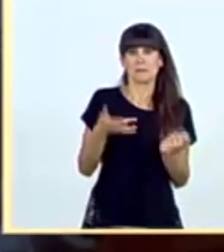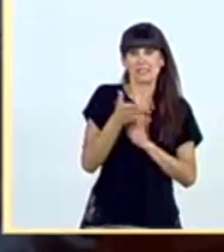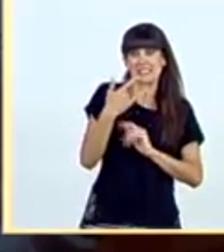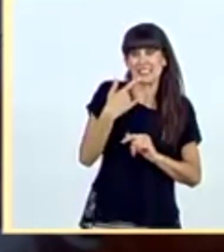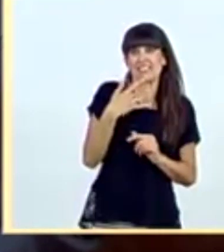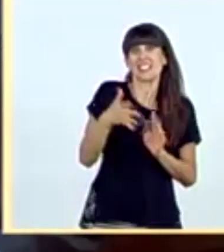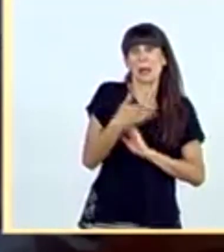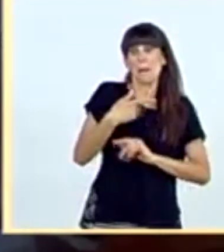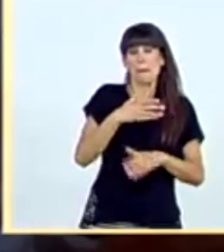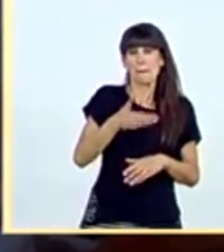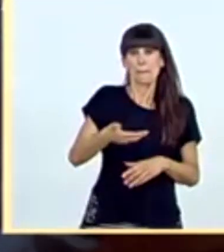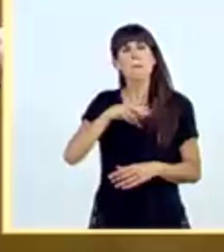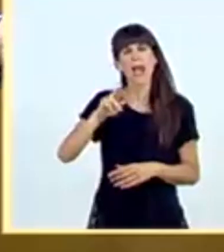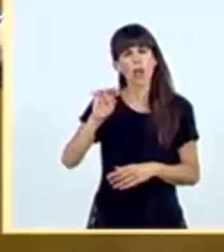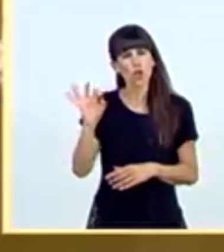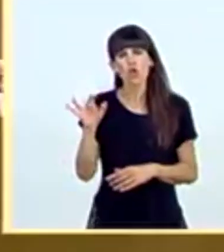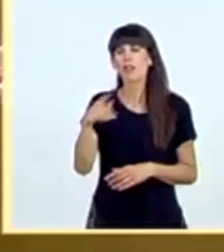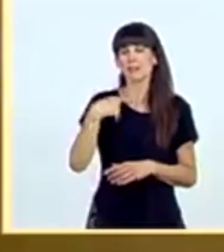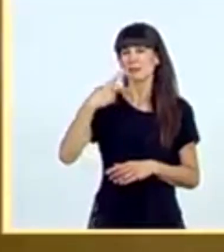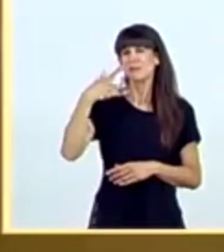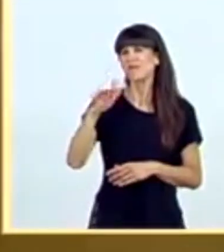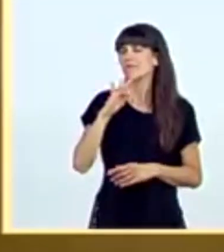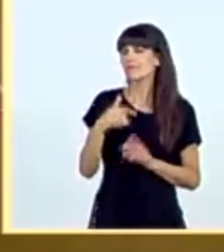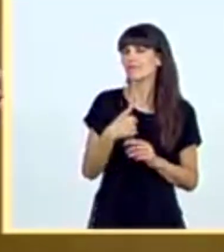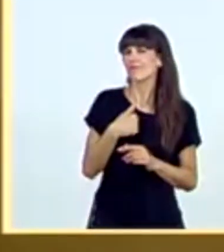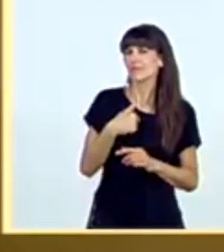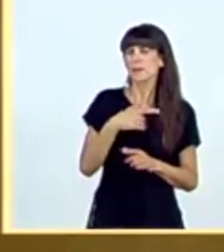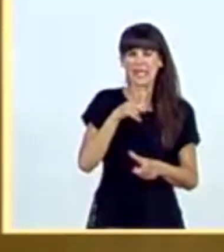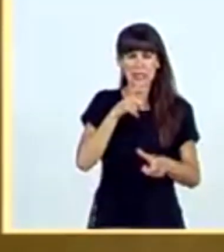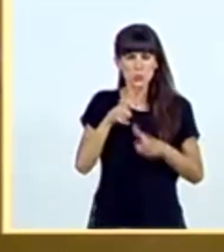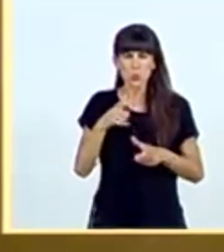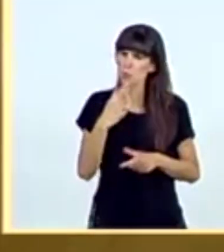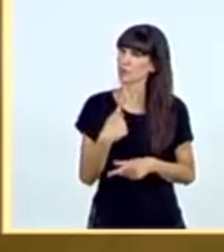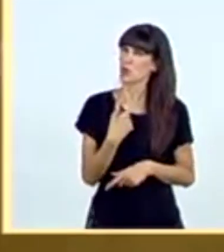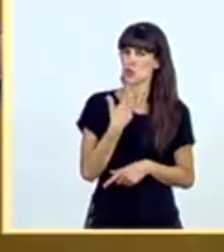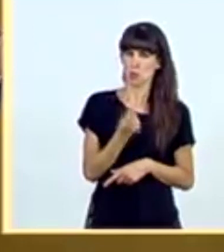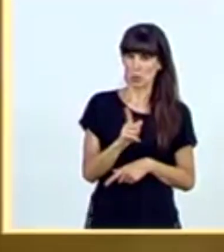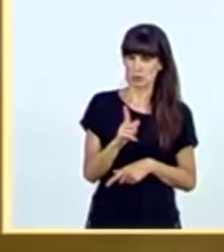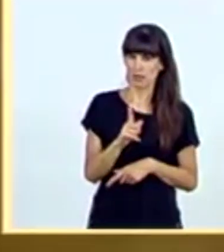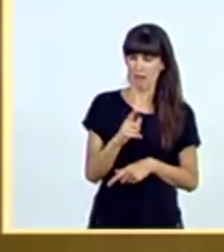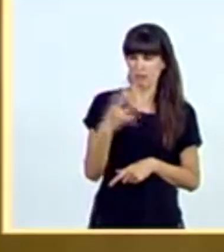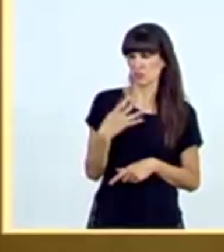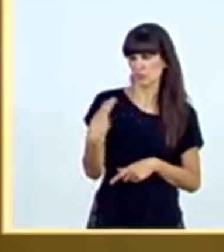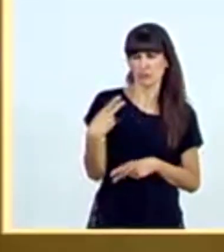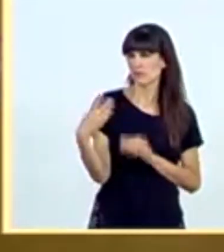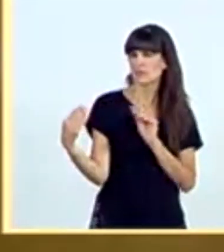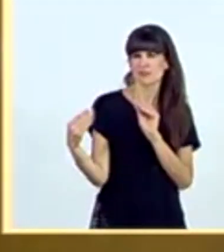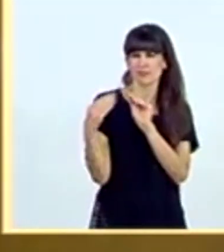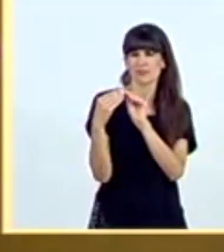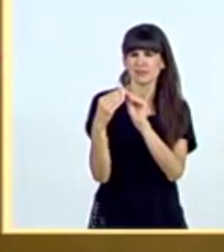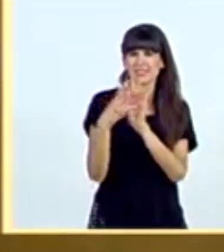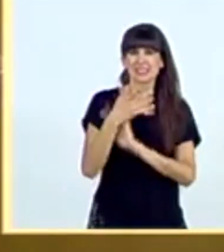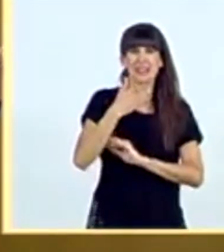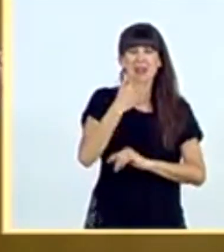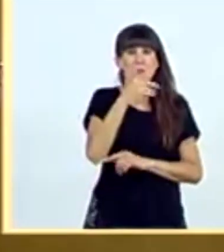mascarillas a los periodistas por mordazas. A mí los insultos no me gustan. Y estará usted de acuerdo conmigo en que pocas figuras